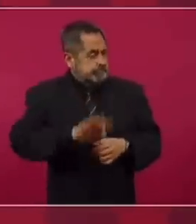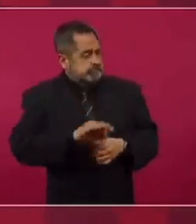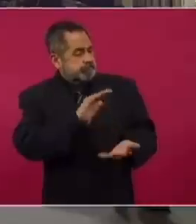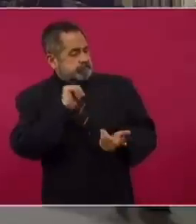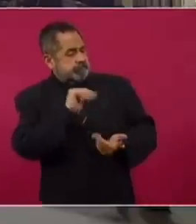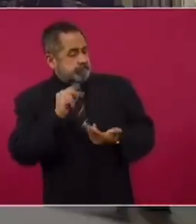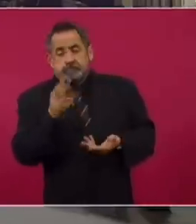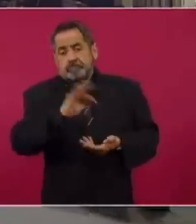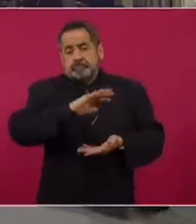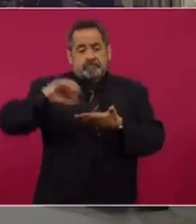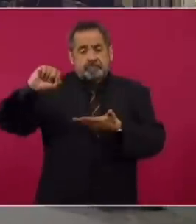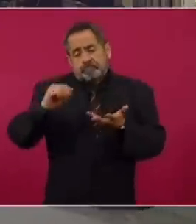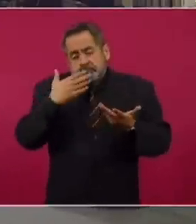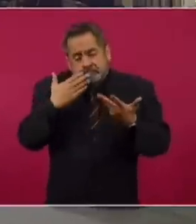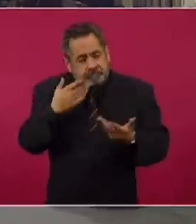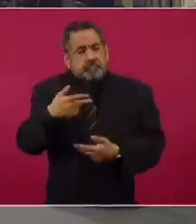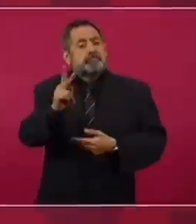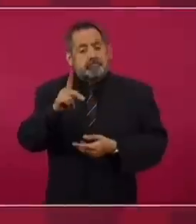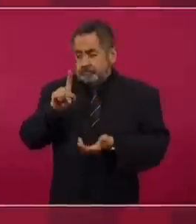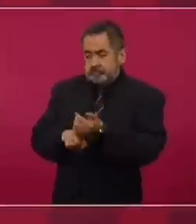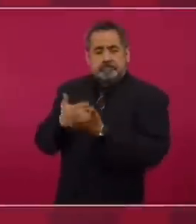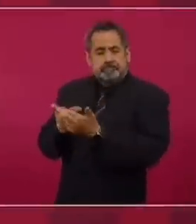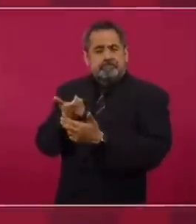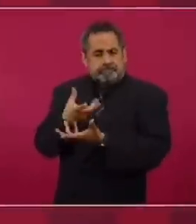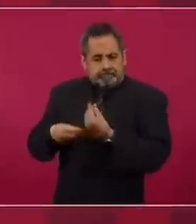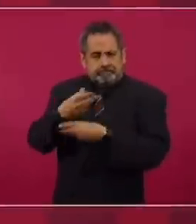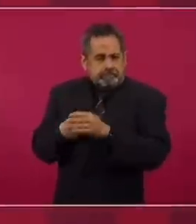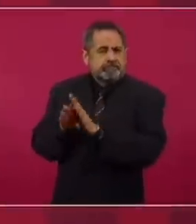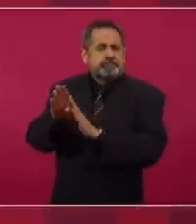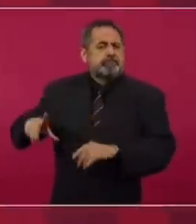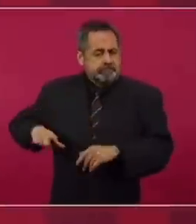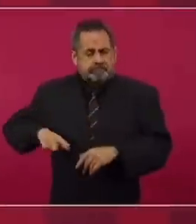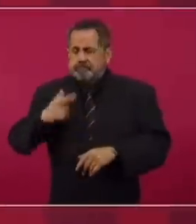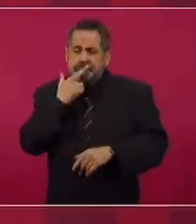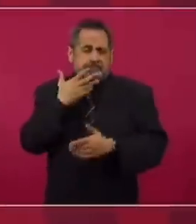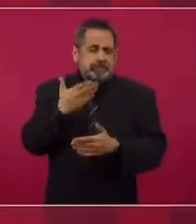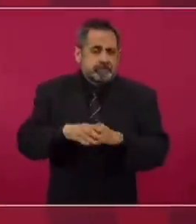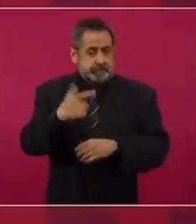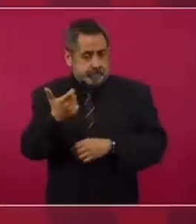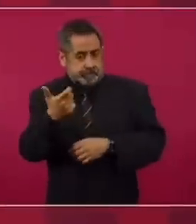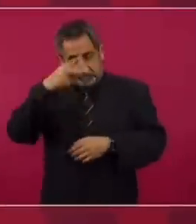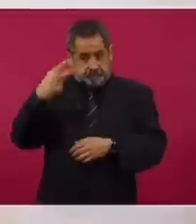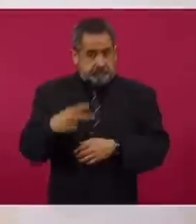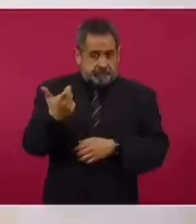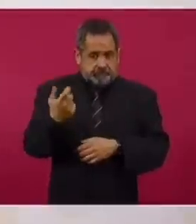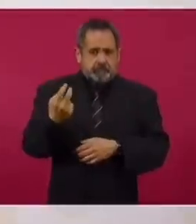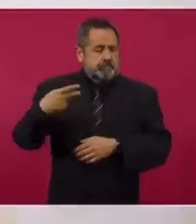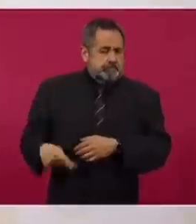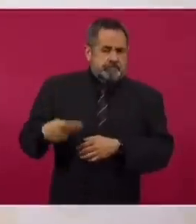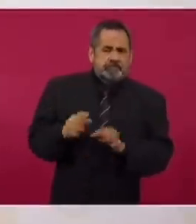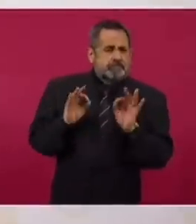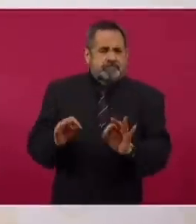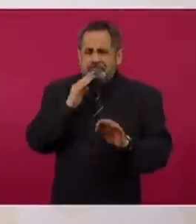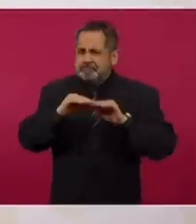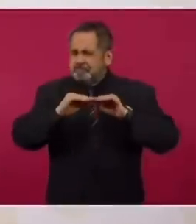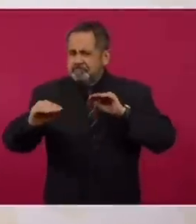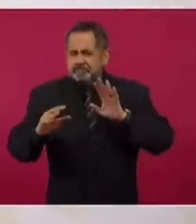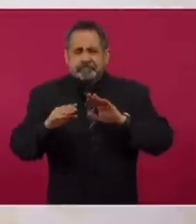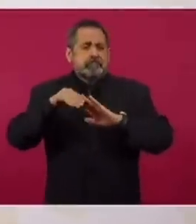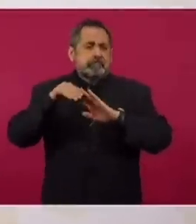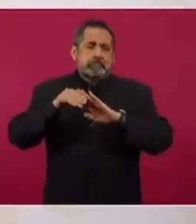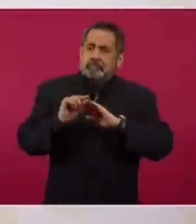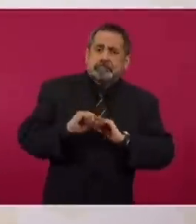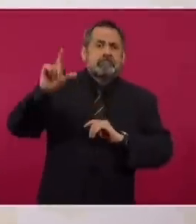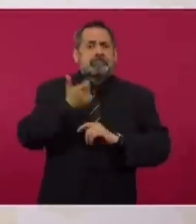finanzas del país están estables, hay recuperación económica, el peso se mantiene estable. Nunca,